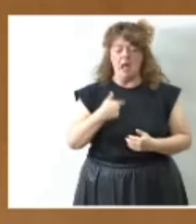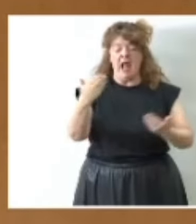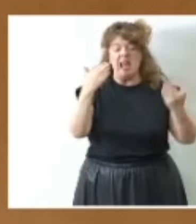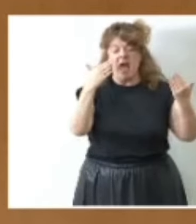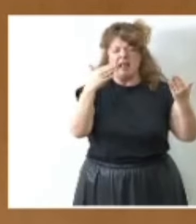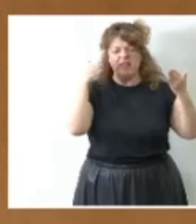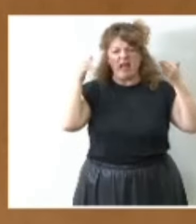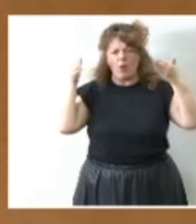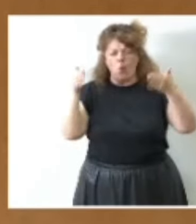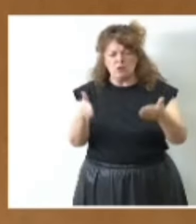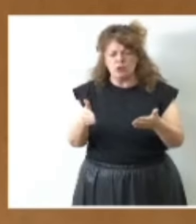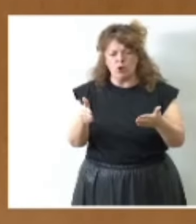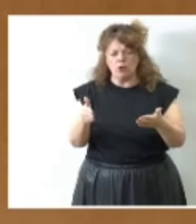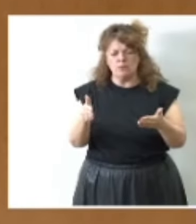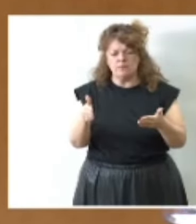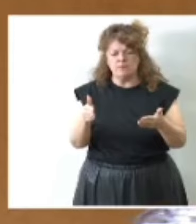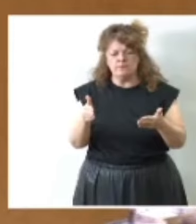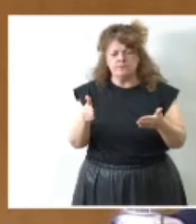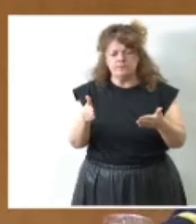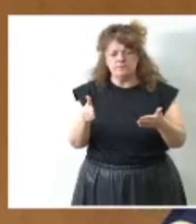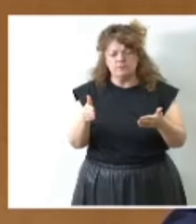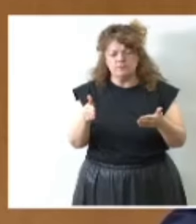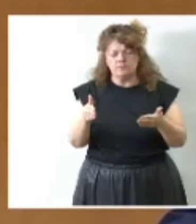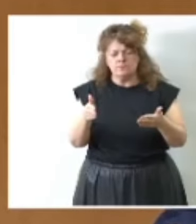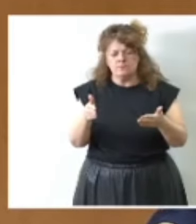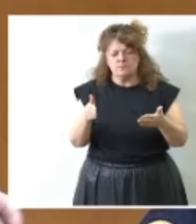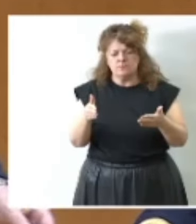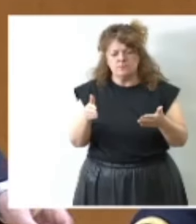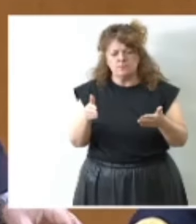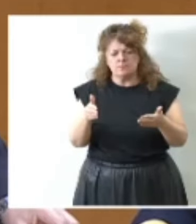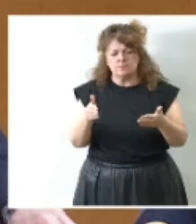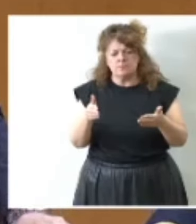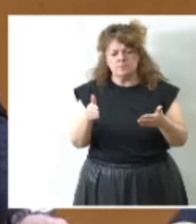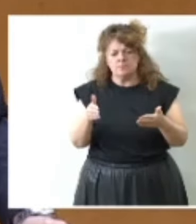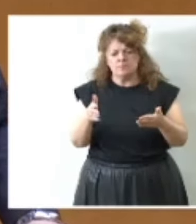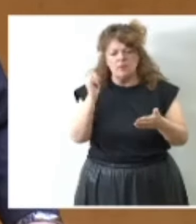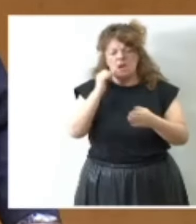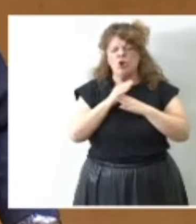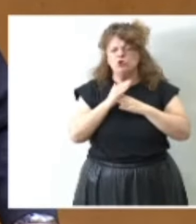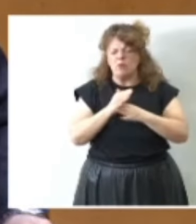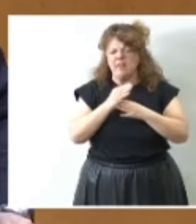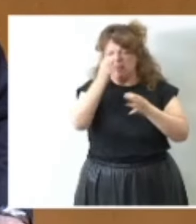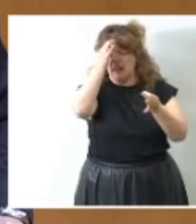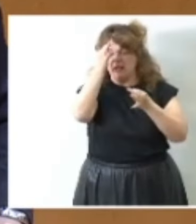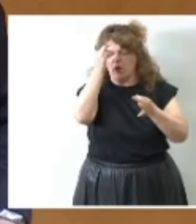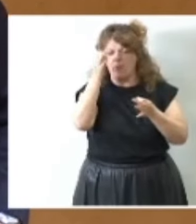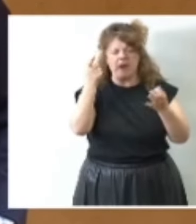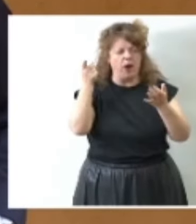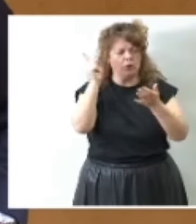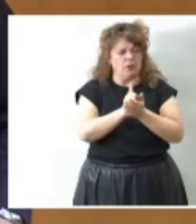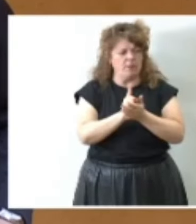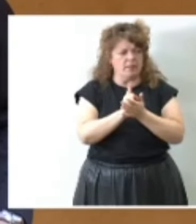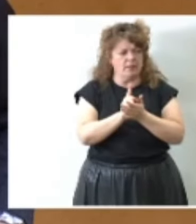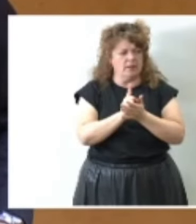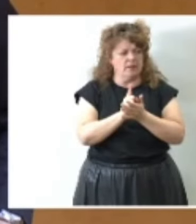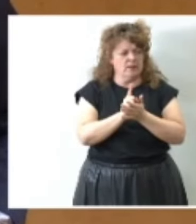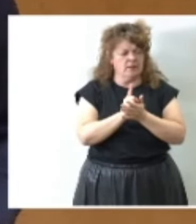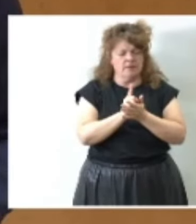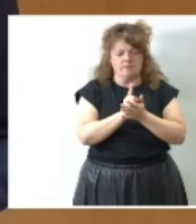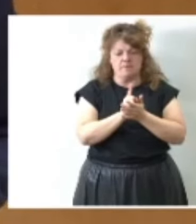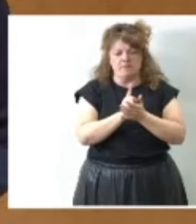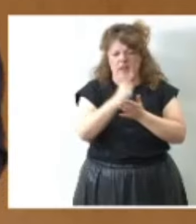usted en la cuestión y haya tenido suficiente rigor para no caer en algunas de las